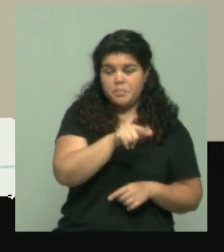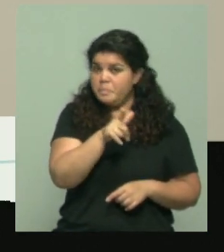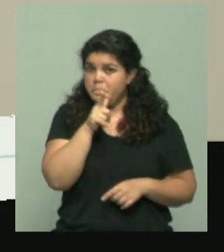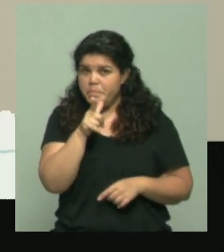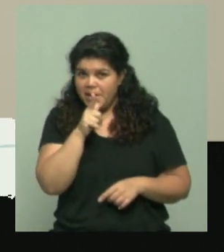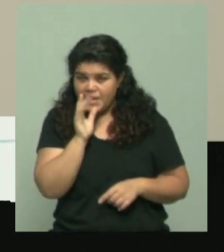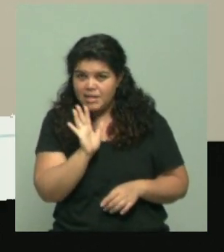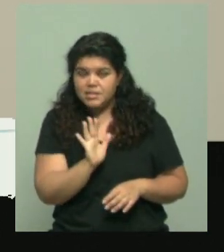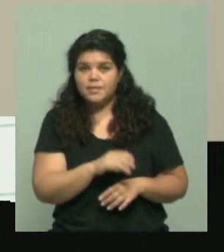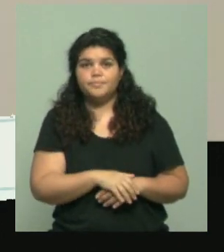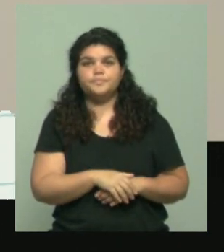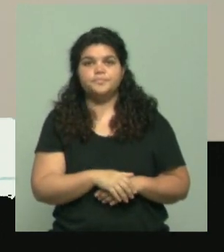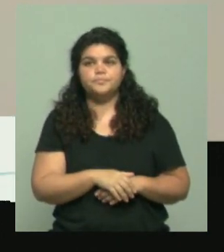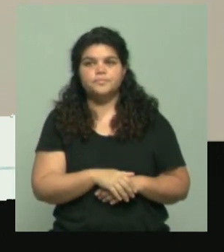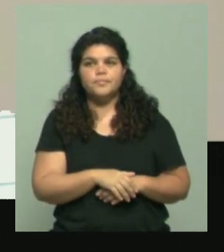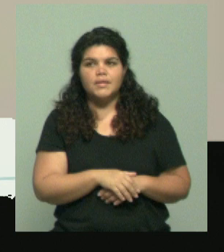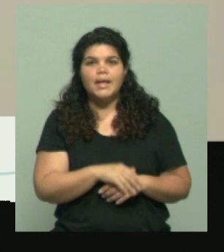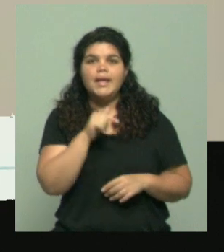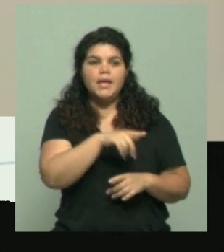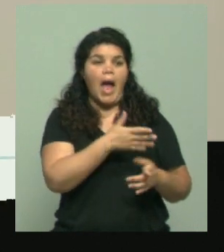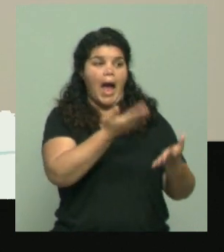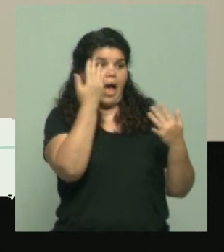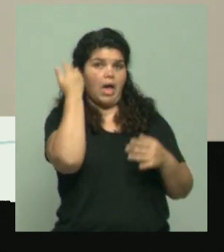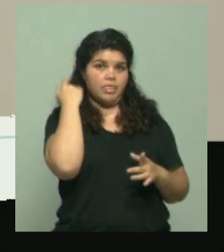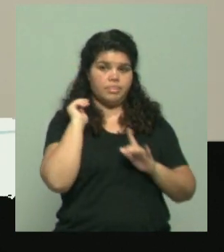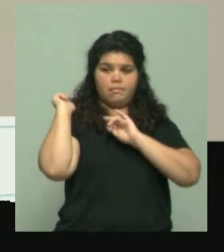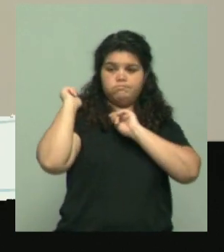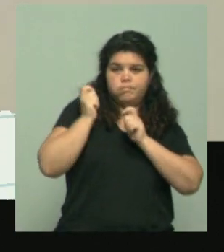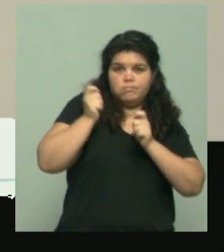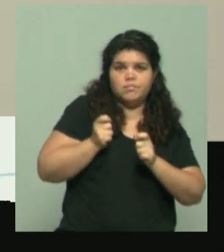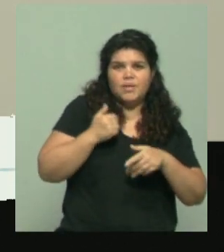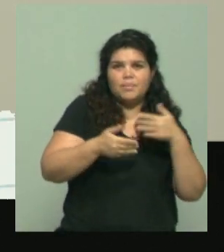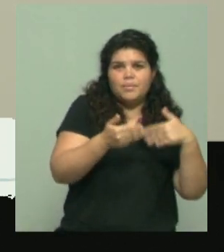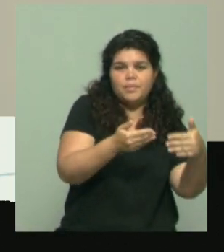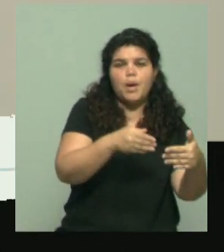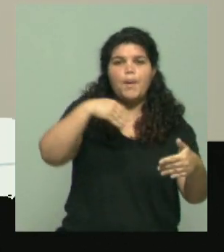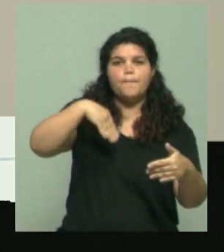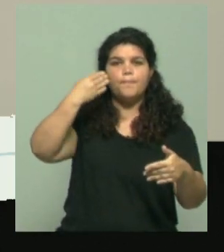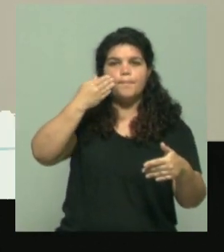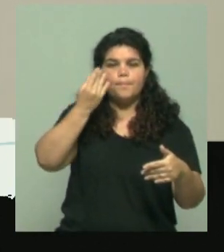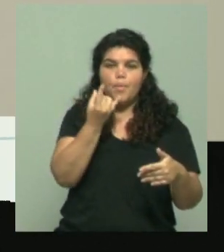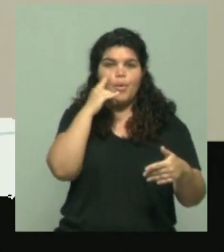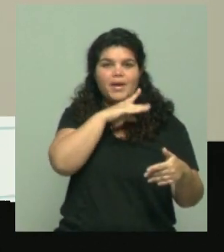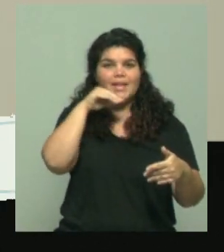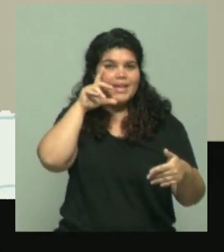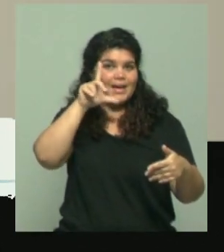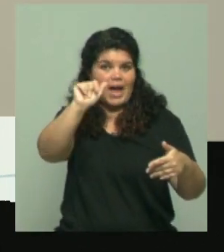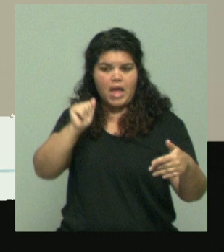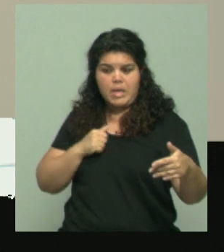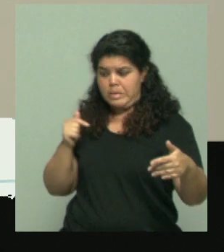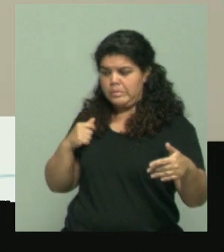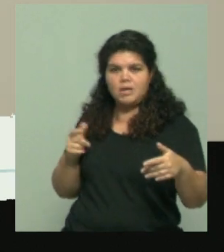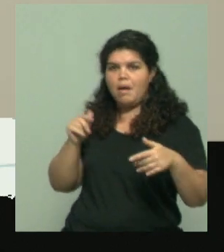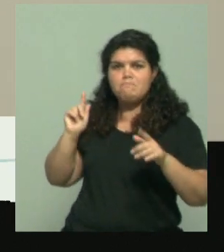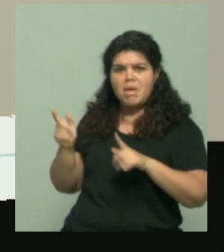transmitir el término heredado por el propio Pepe Mujica, creo que es ahí donde puede dar el salto. Y